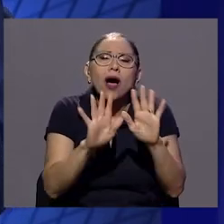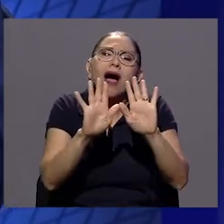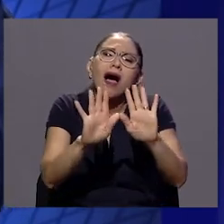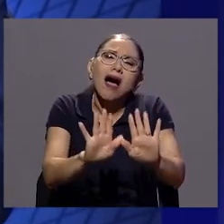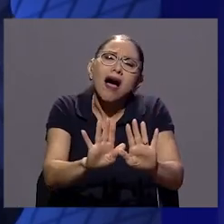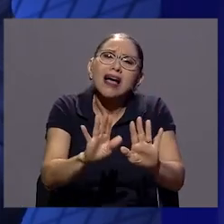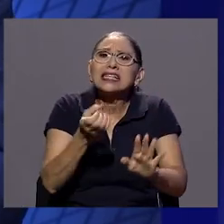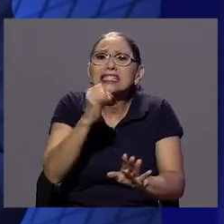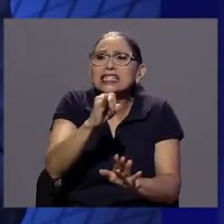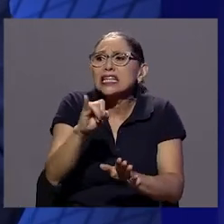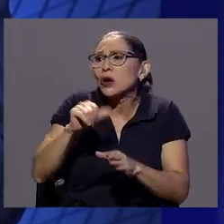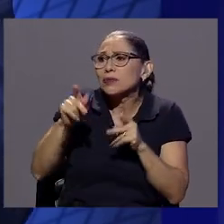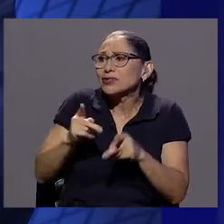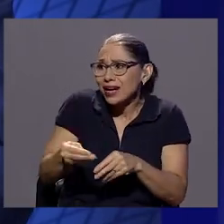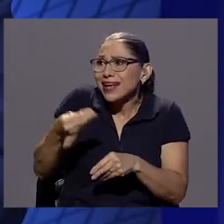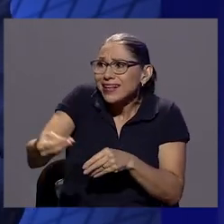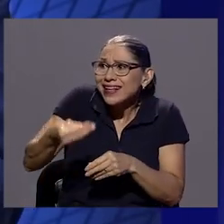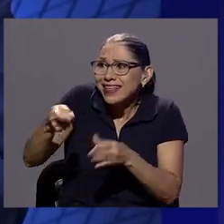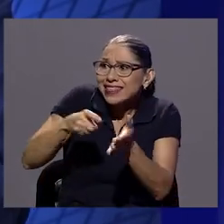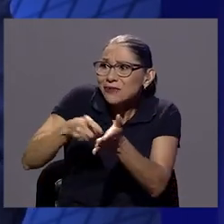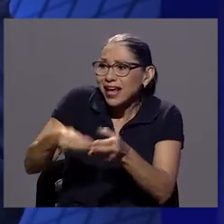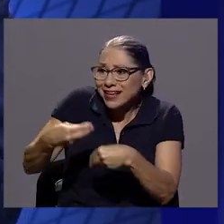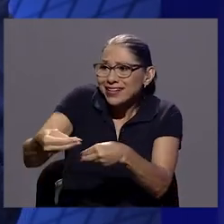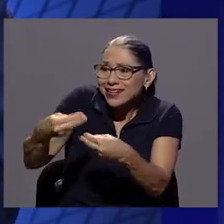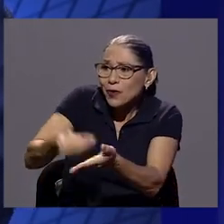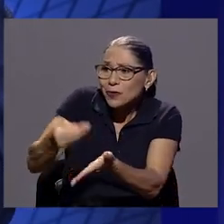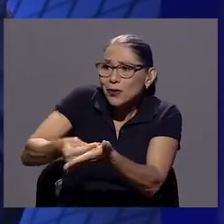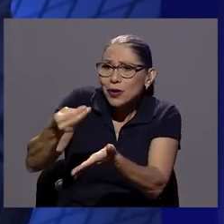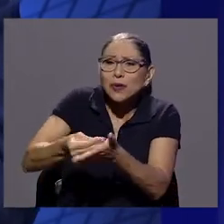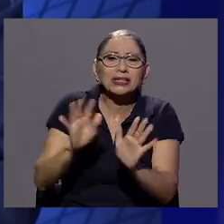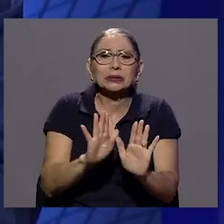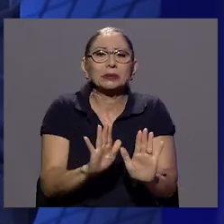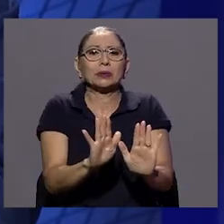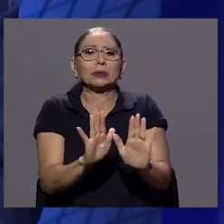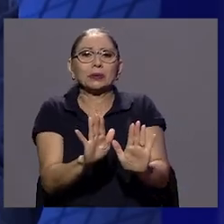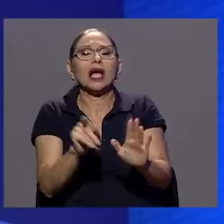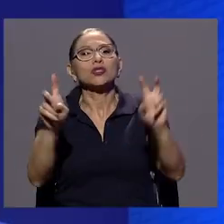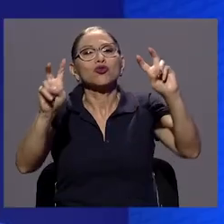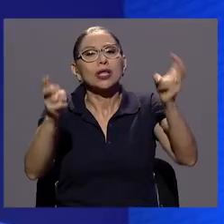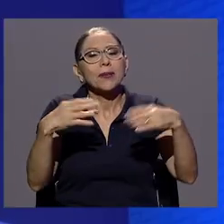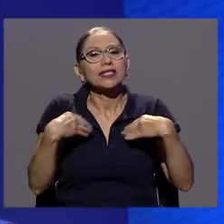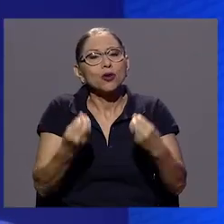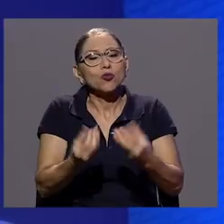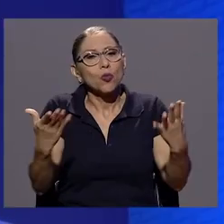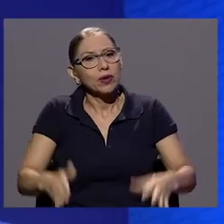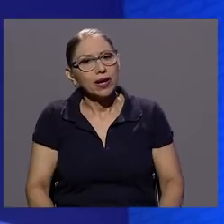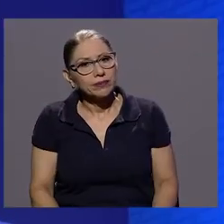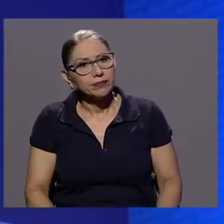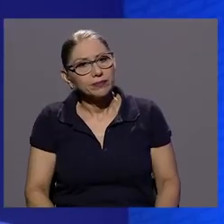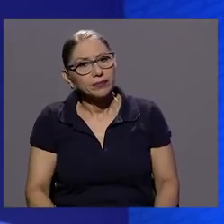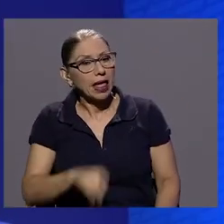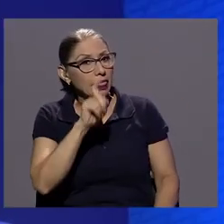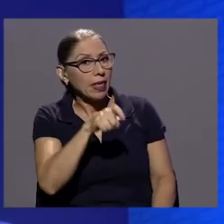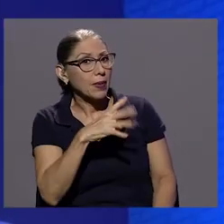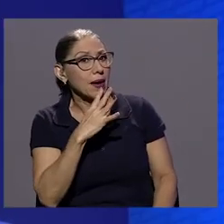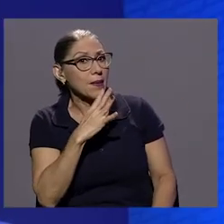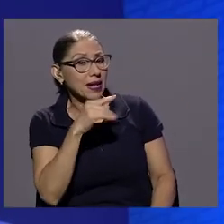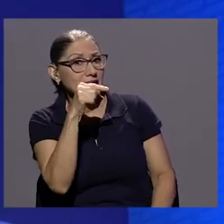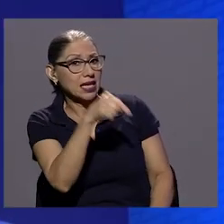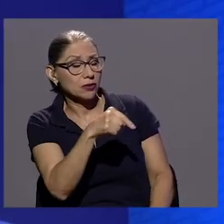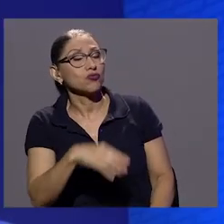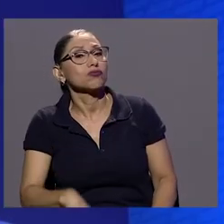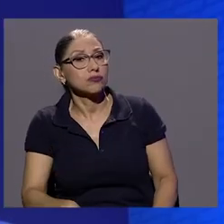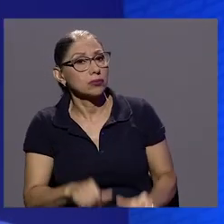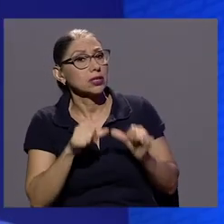de tomar todas las deudas que le ofrecen solo porque se las ofrecen. Es un tema de salud pública. Creo que tenemos que seguir hablando de eso, Danilo. Es un